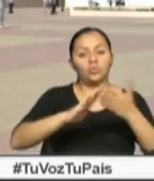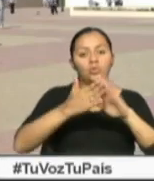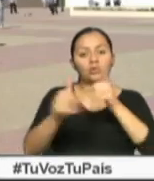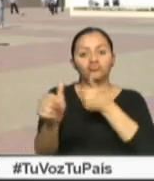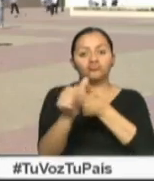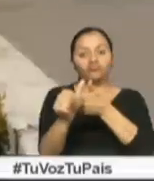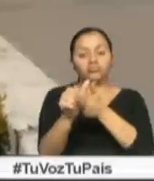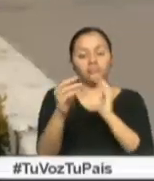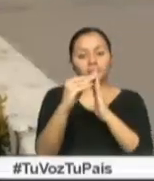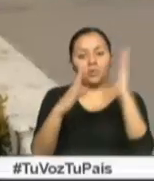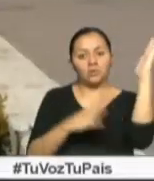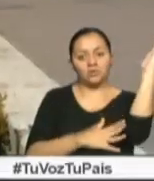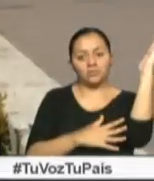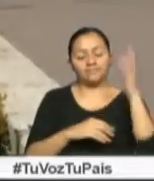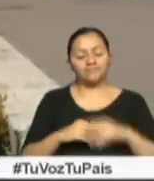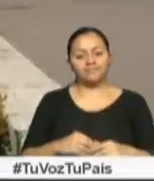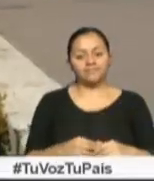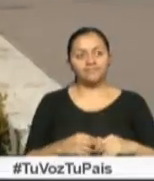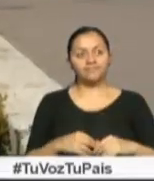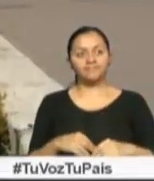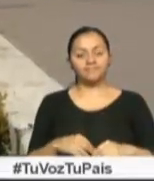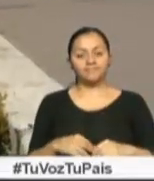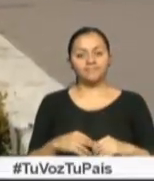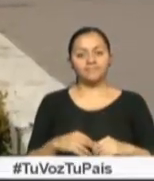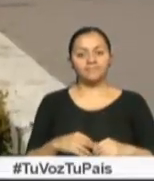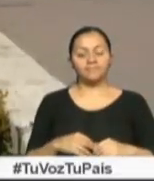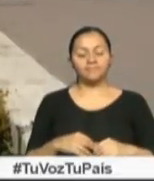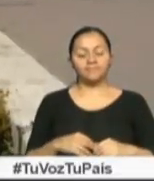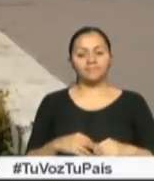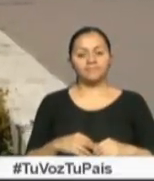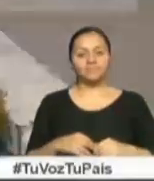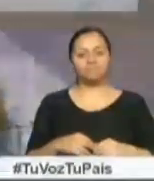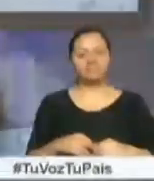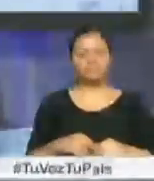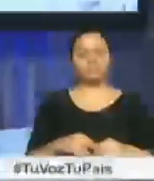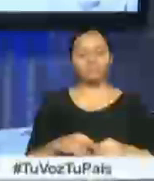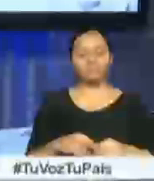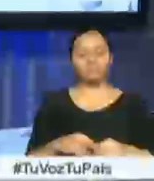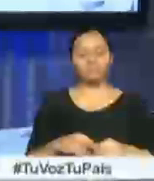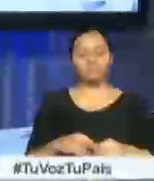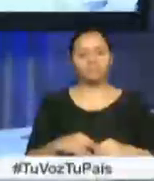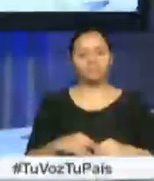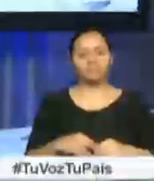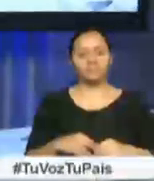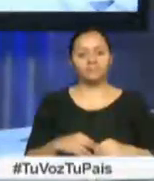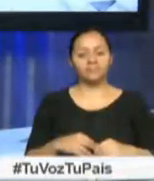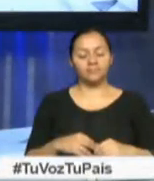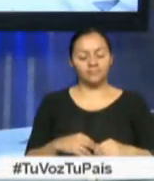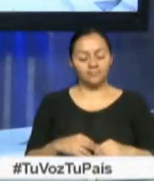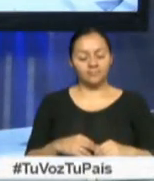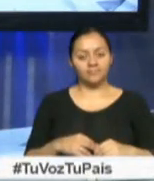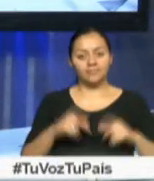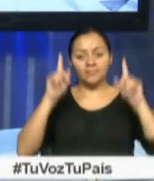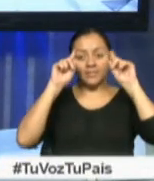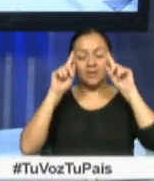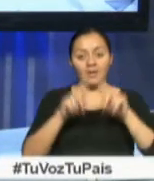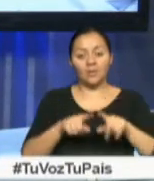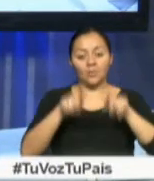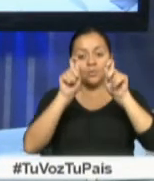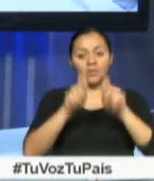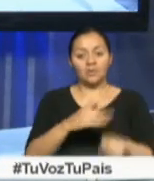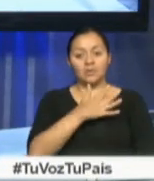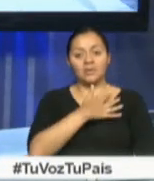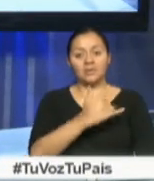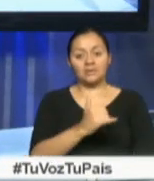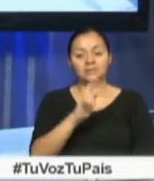cercanas a los proyectos Carolina Díaz Noticiero Ciudadano El convenio entre Yachay